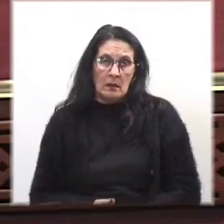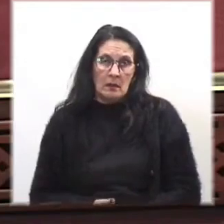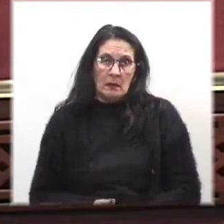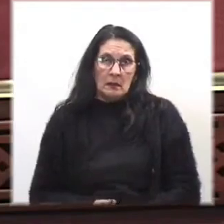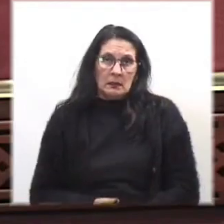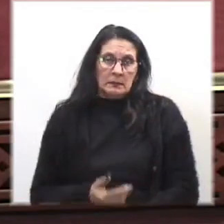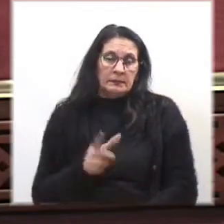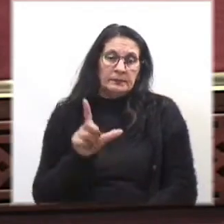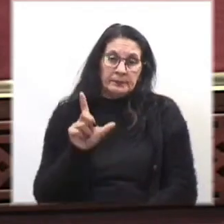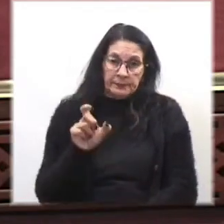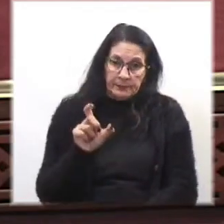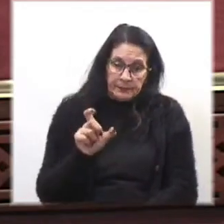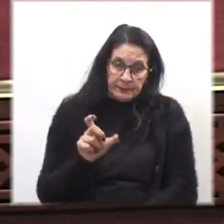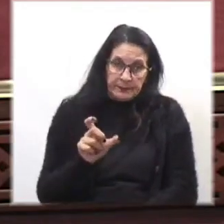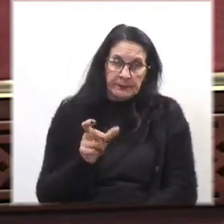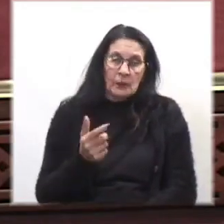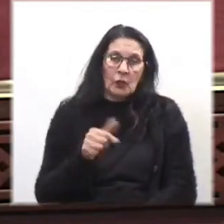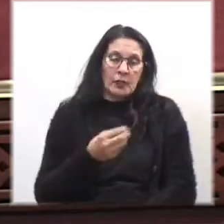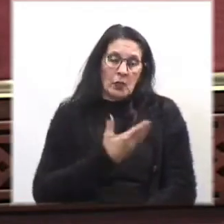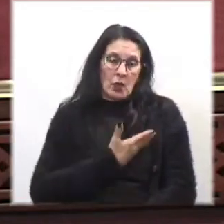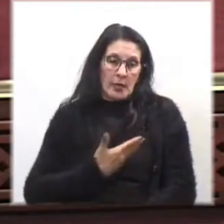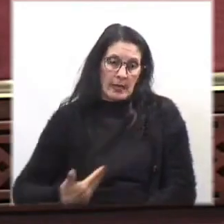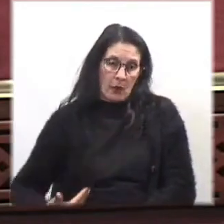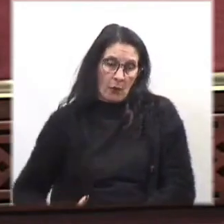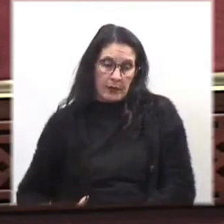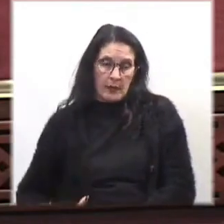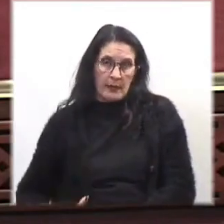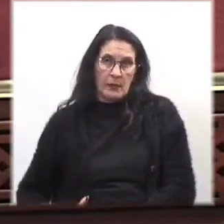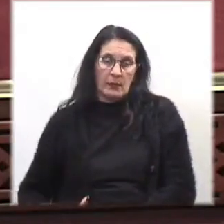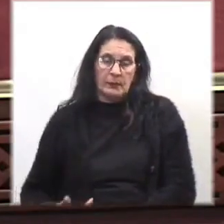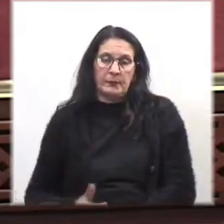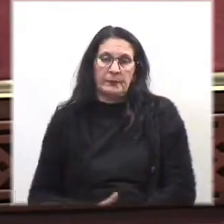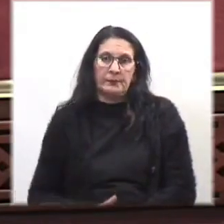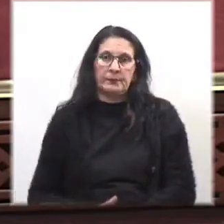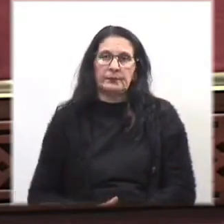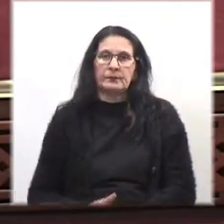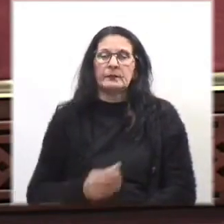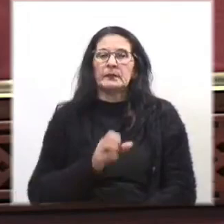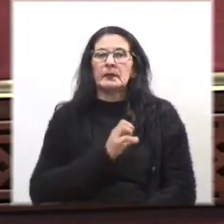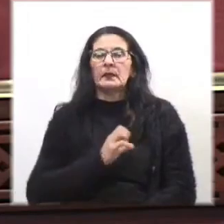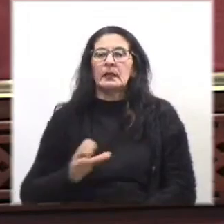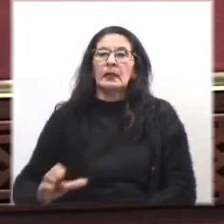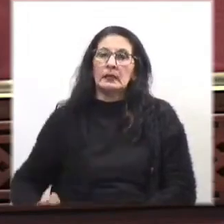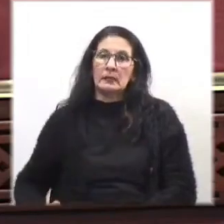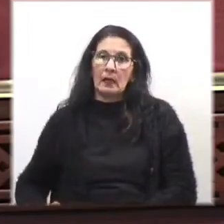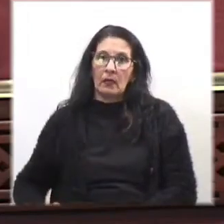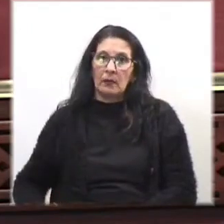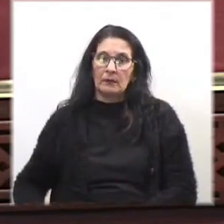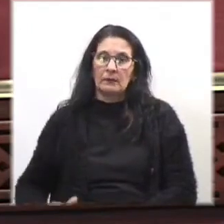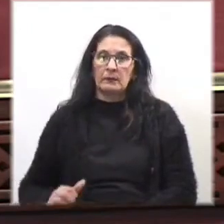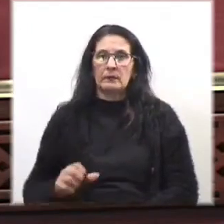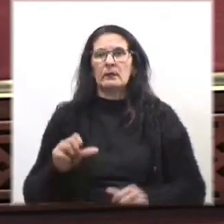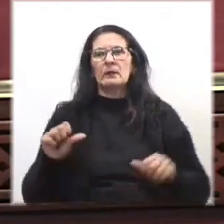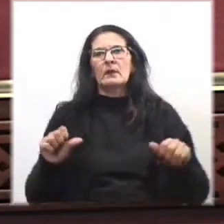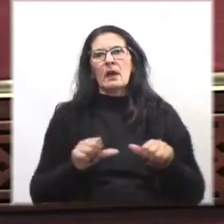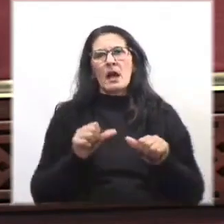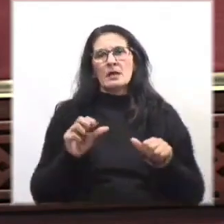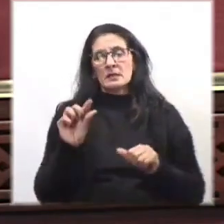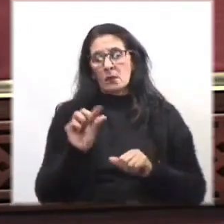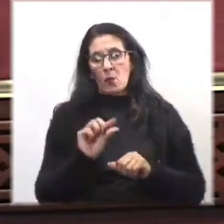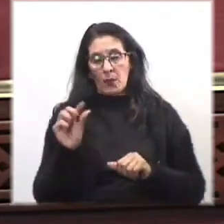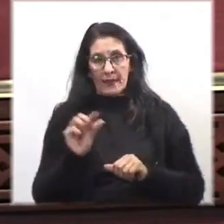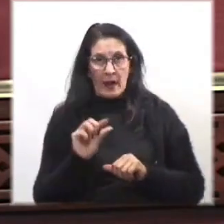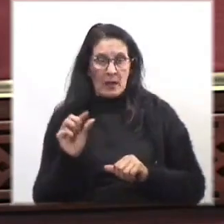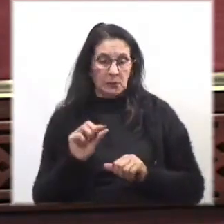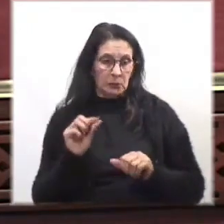Es lógico que el gobierno, el Estado, hace un rato